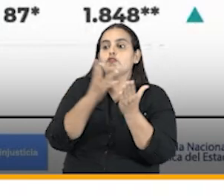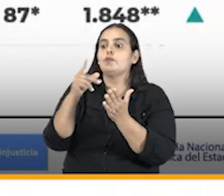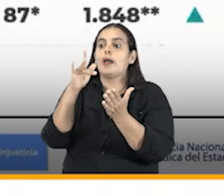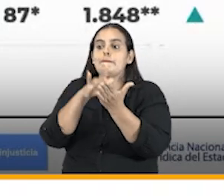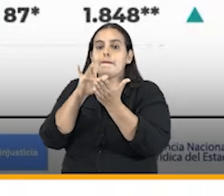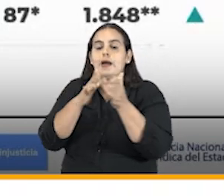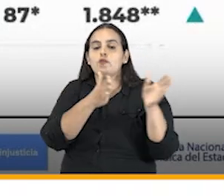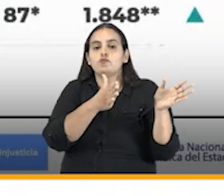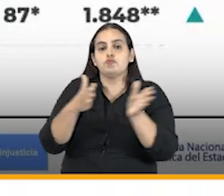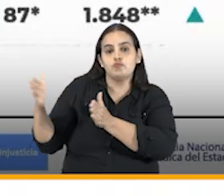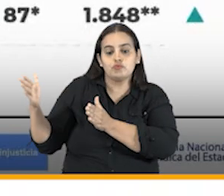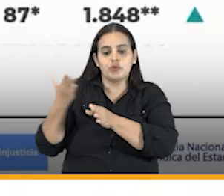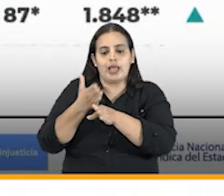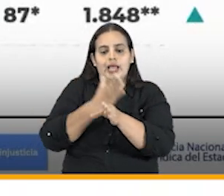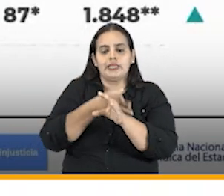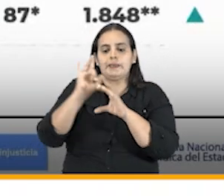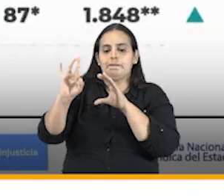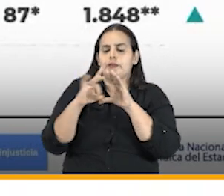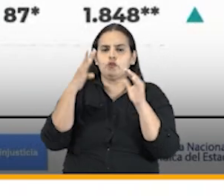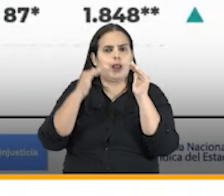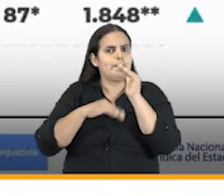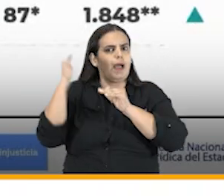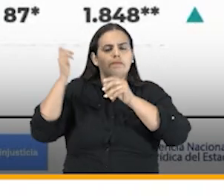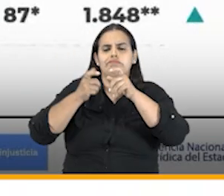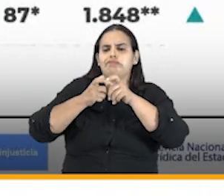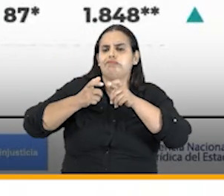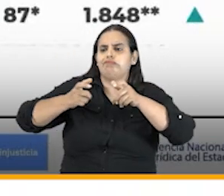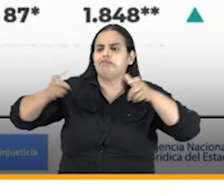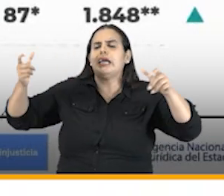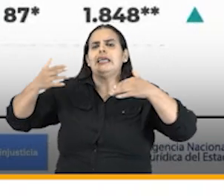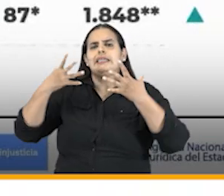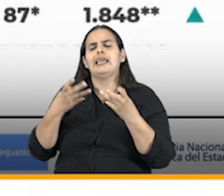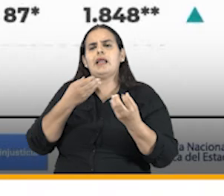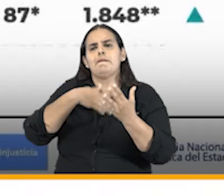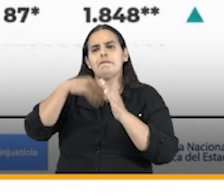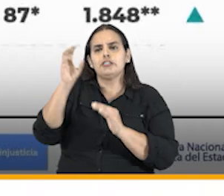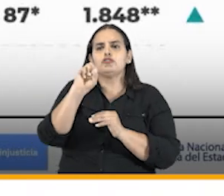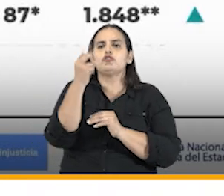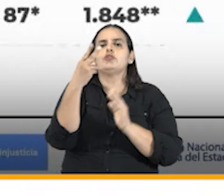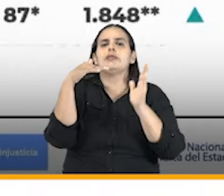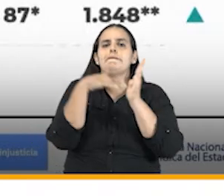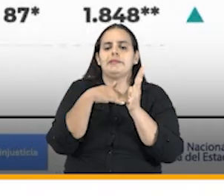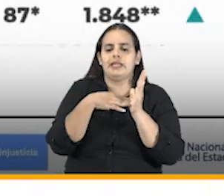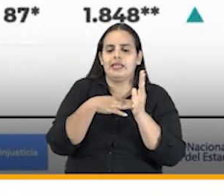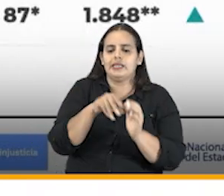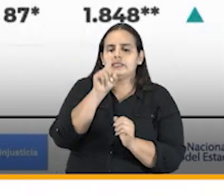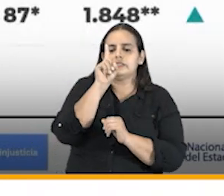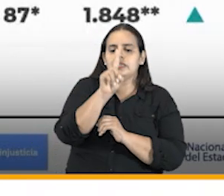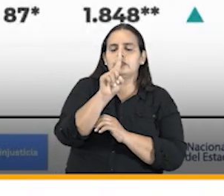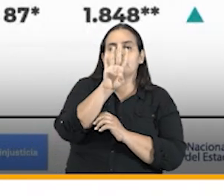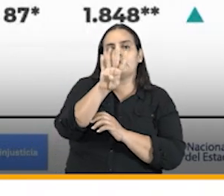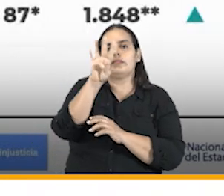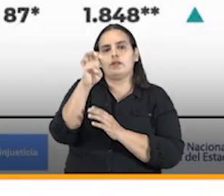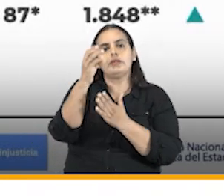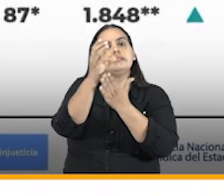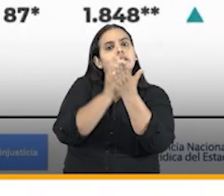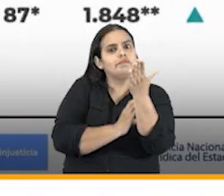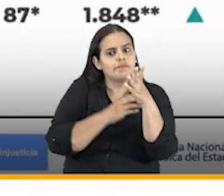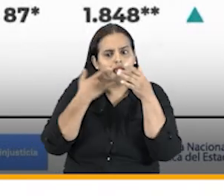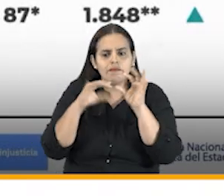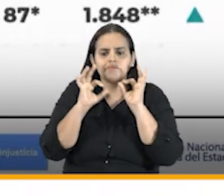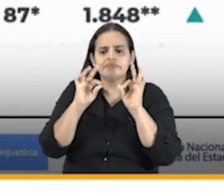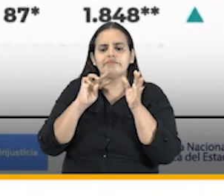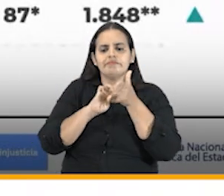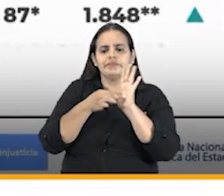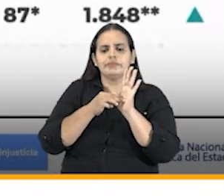que tomaron nuestros cursos creció enormemente logramos que la comunidad expidiera 12.149 certificados